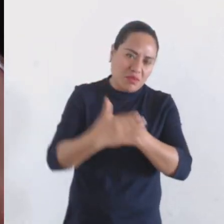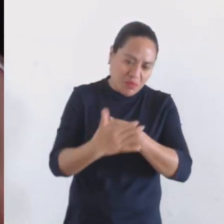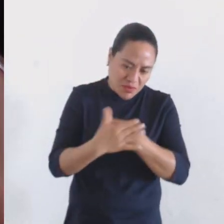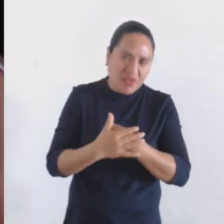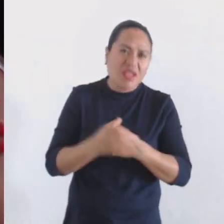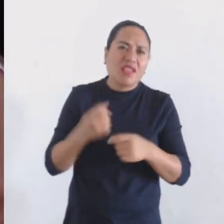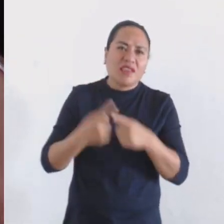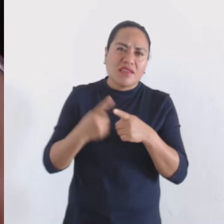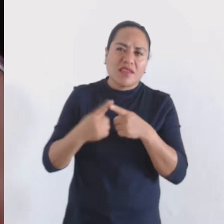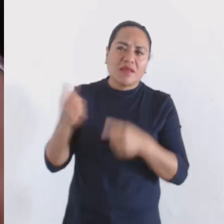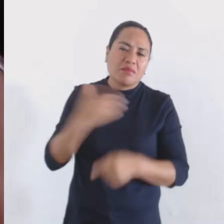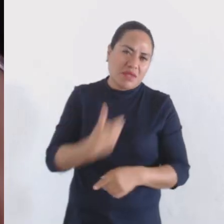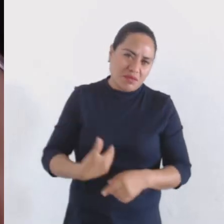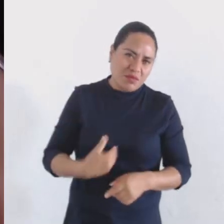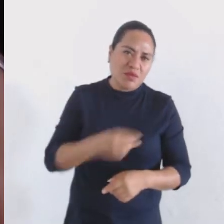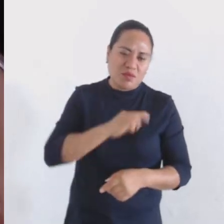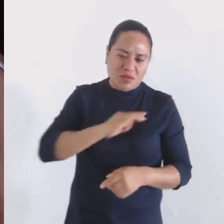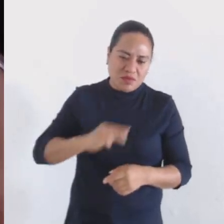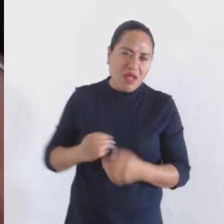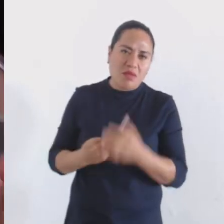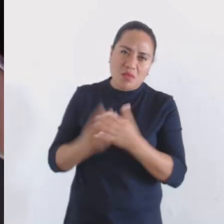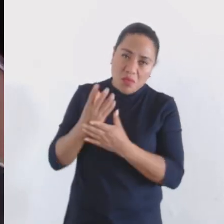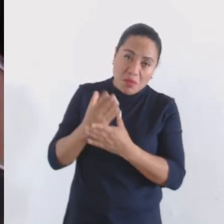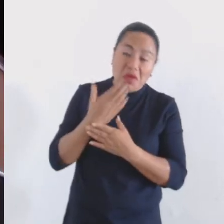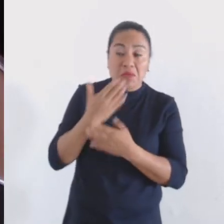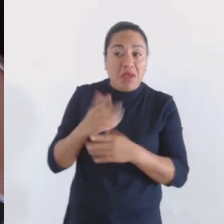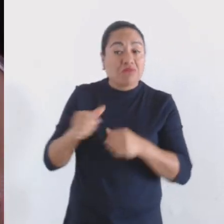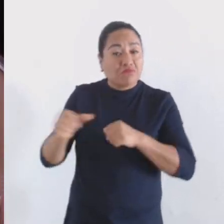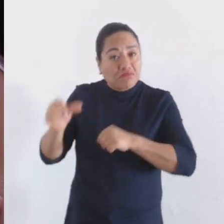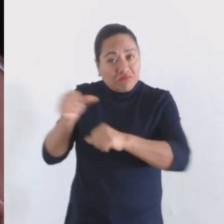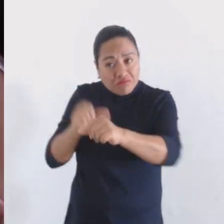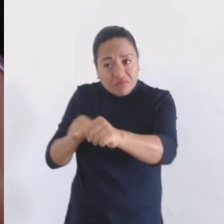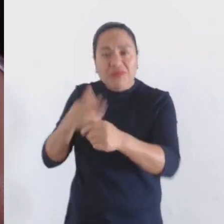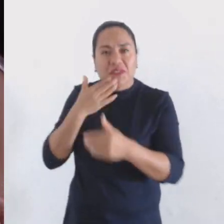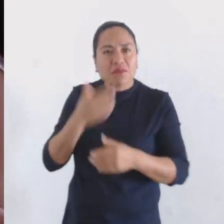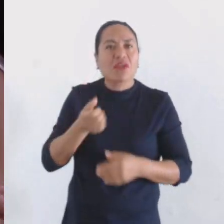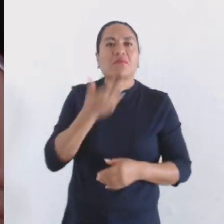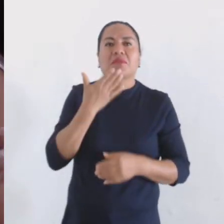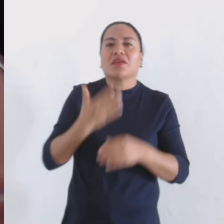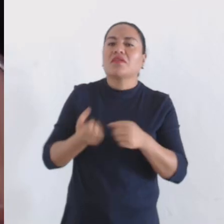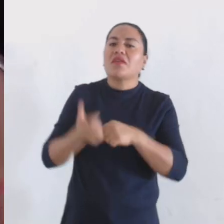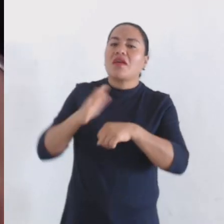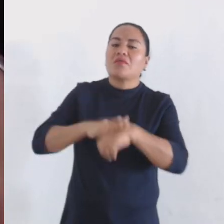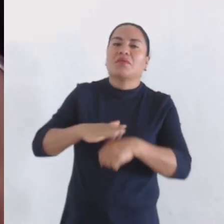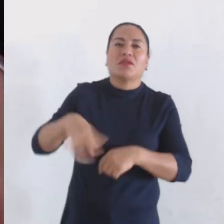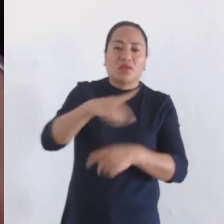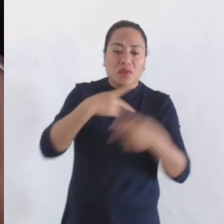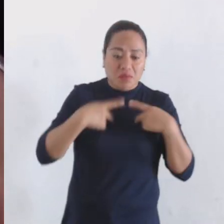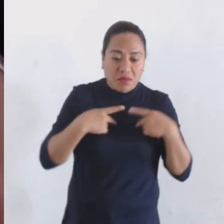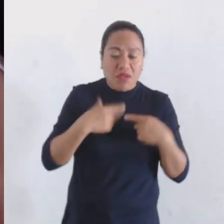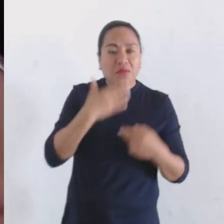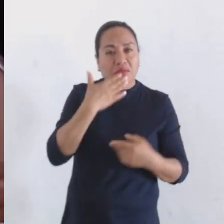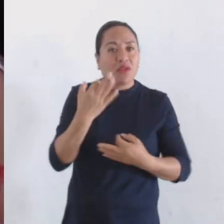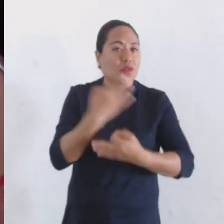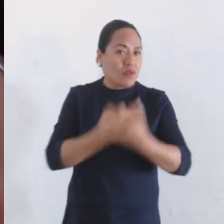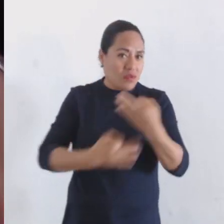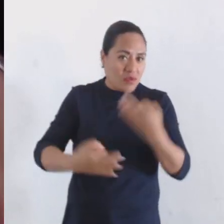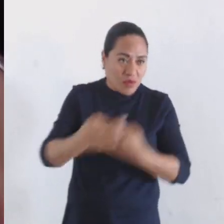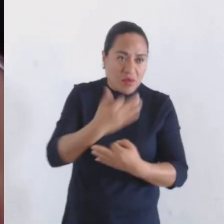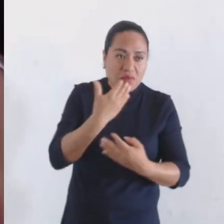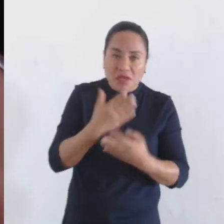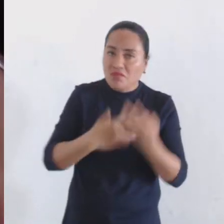próxima entrada, porque si le va bien a la administración le irá bien a nuestros deportistas, le irá bien a los